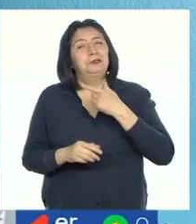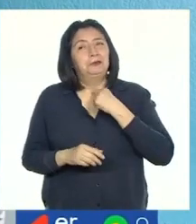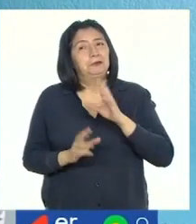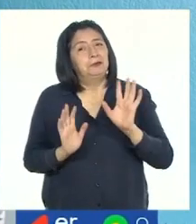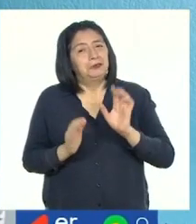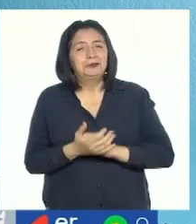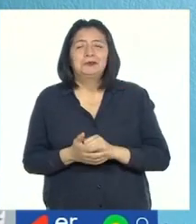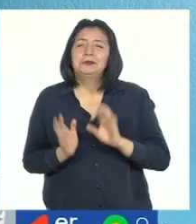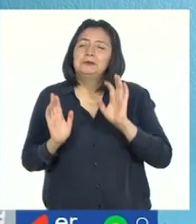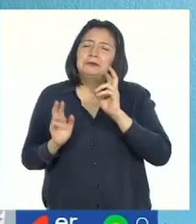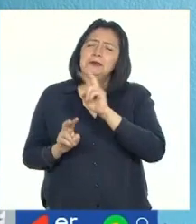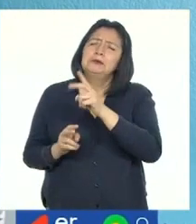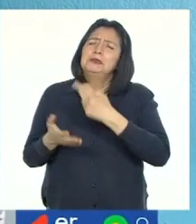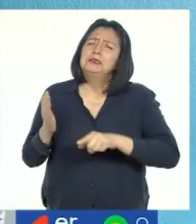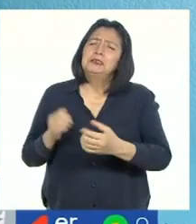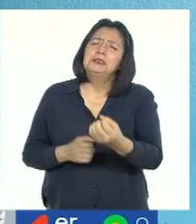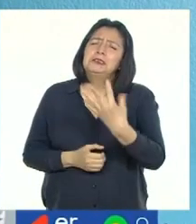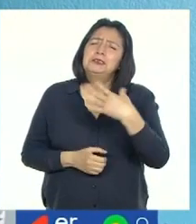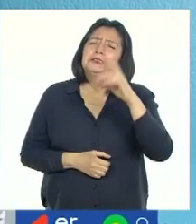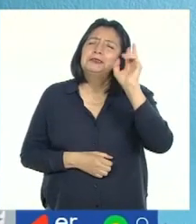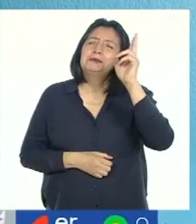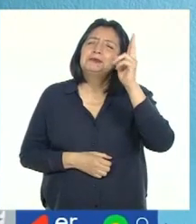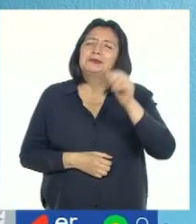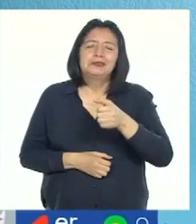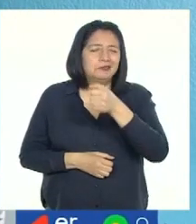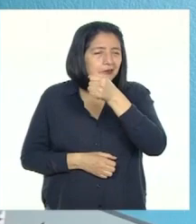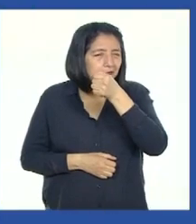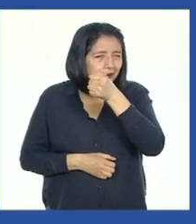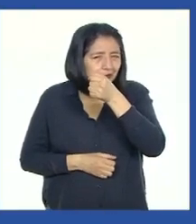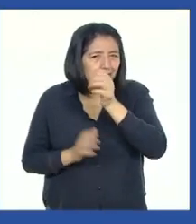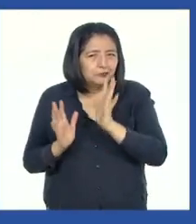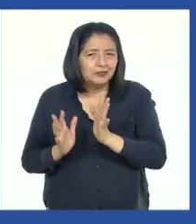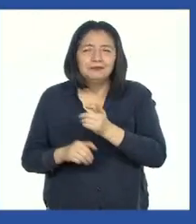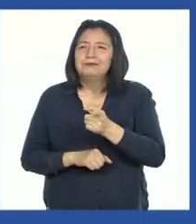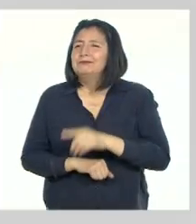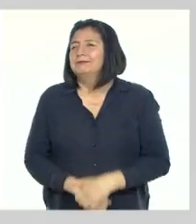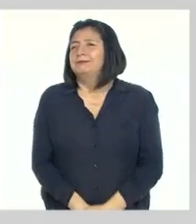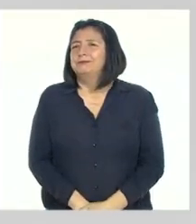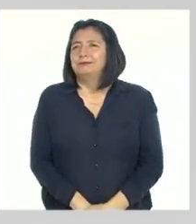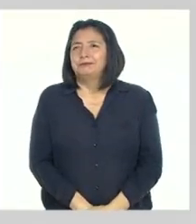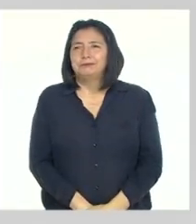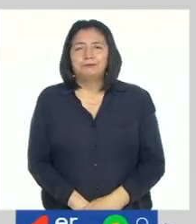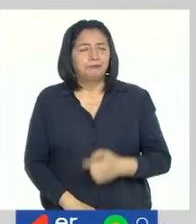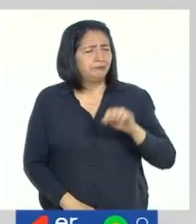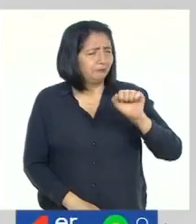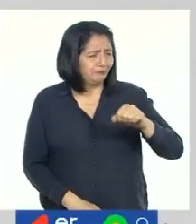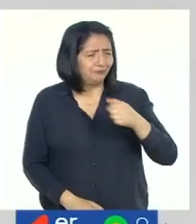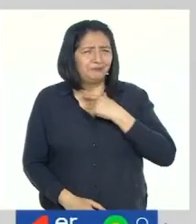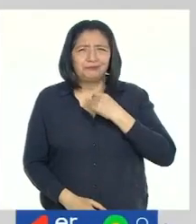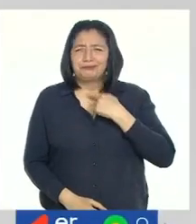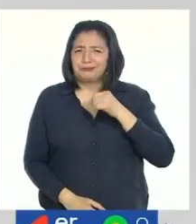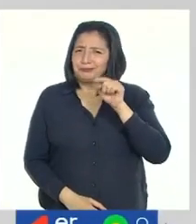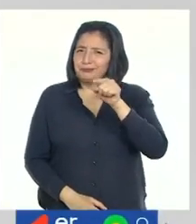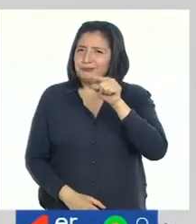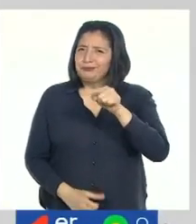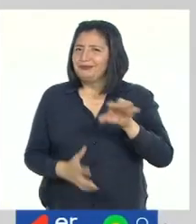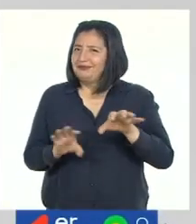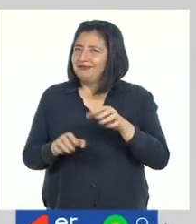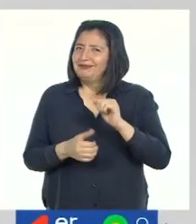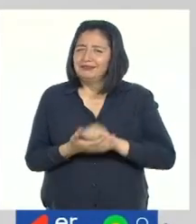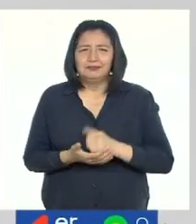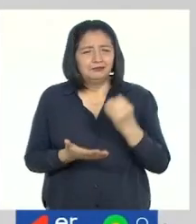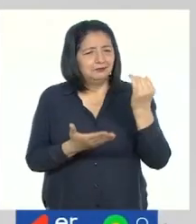gustado. Veamos qué nos dice nuestra maestra exploradora. Me ha encantado este reto.